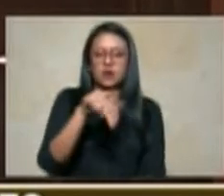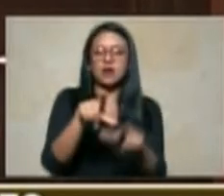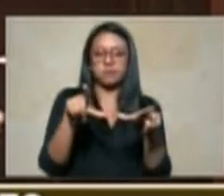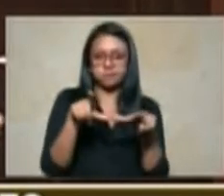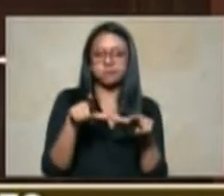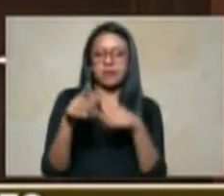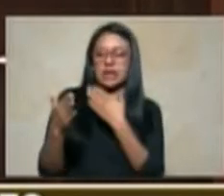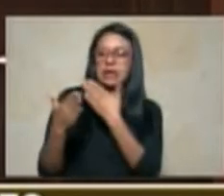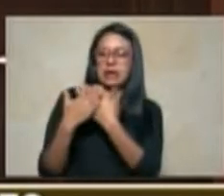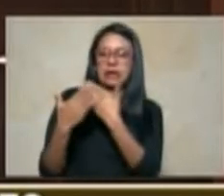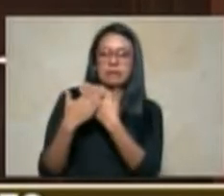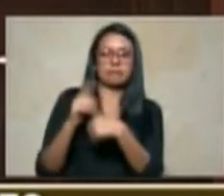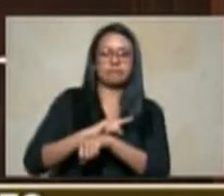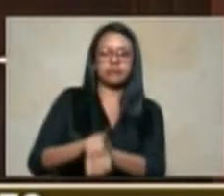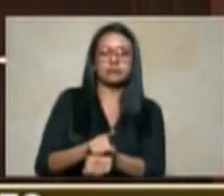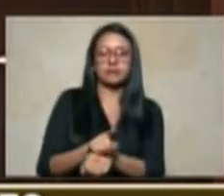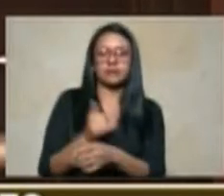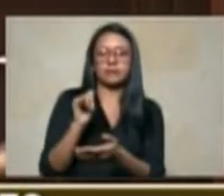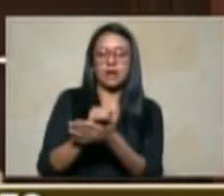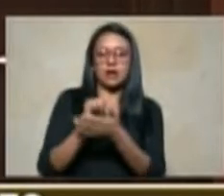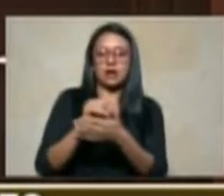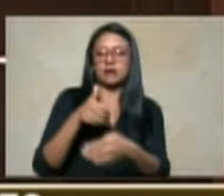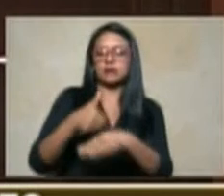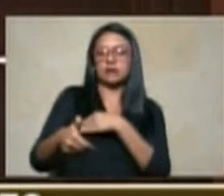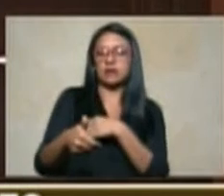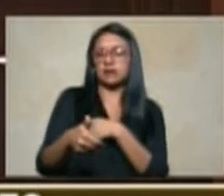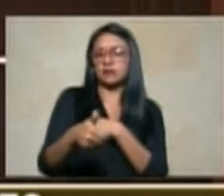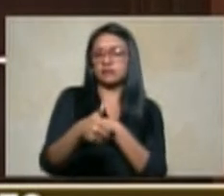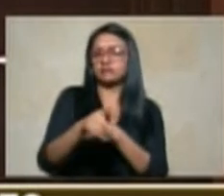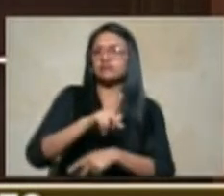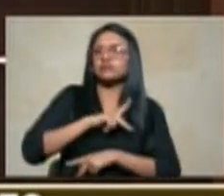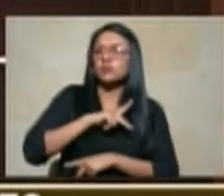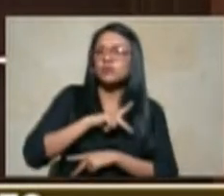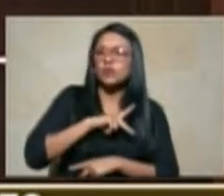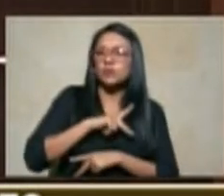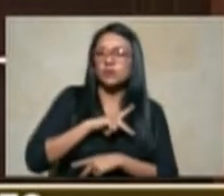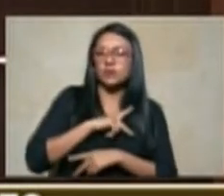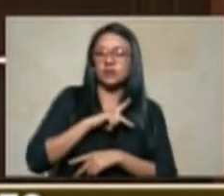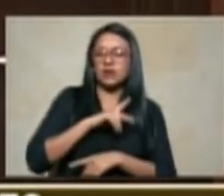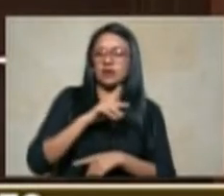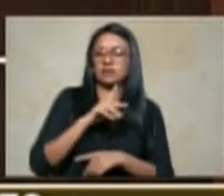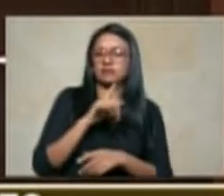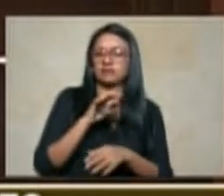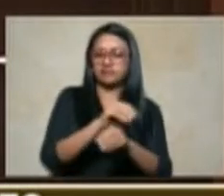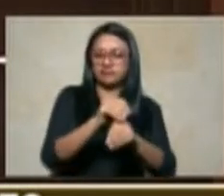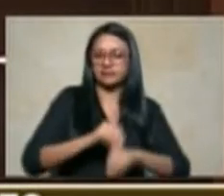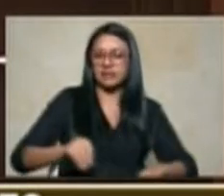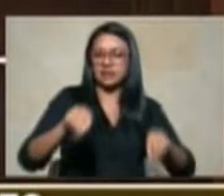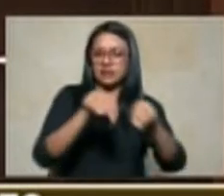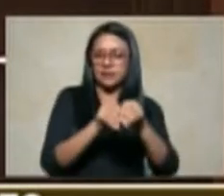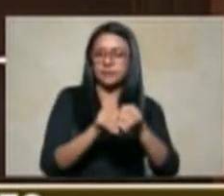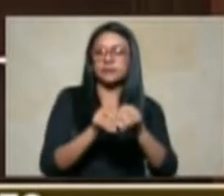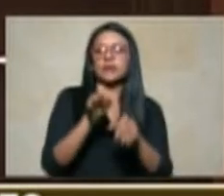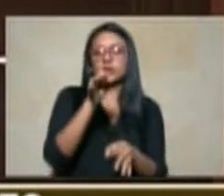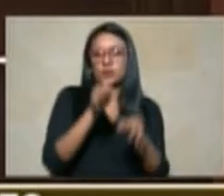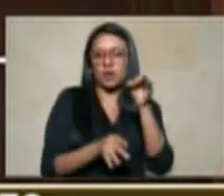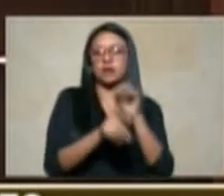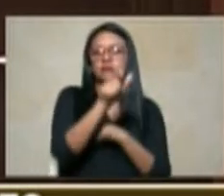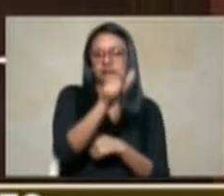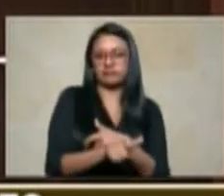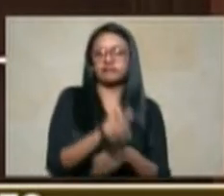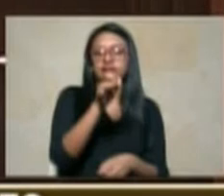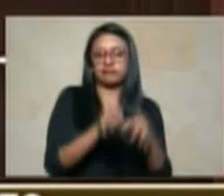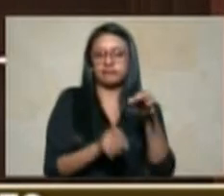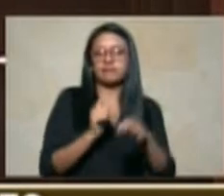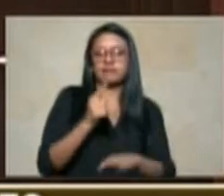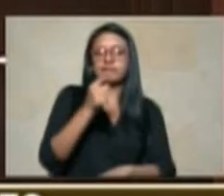el reclamante o el propietario original de la tierra y un juez impartiendo justicia determinó como tanto